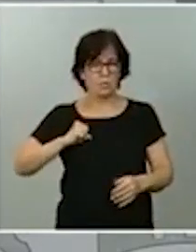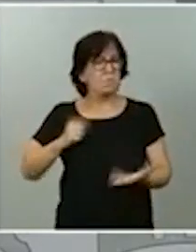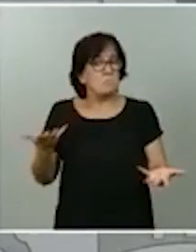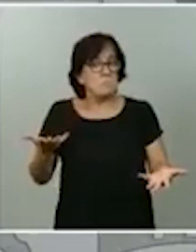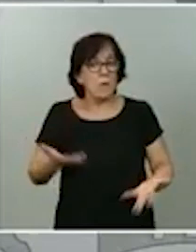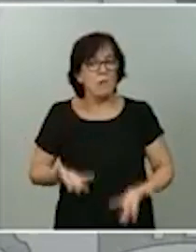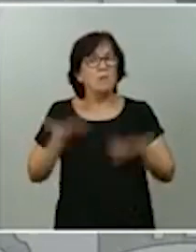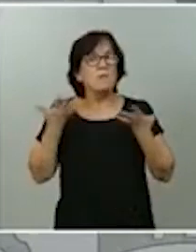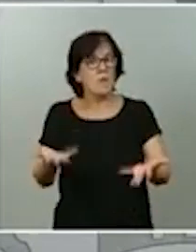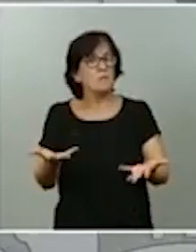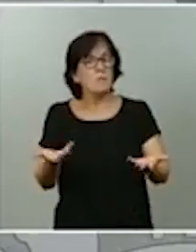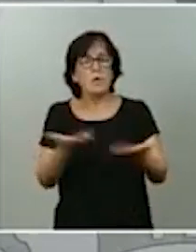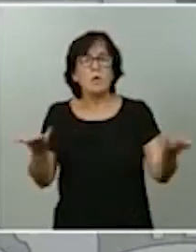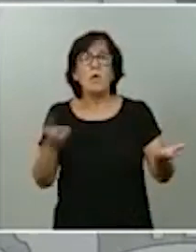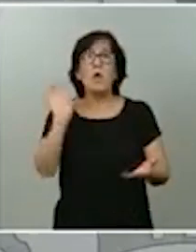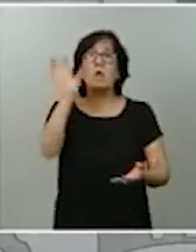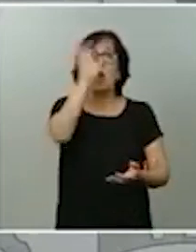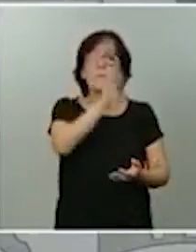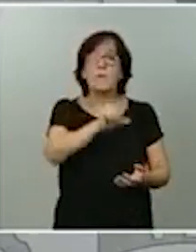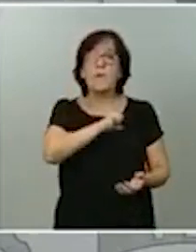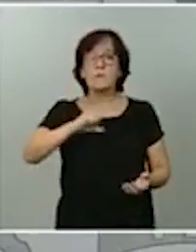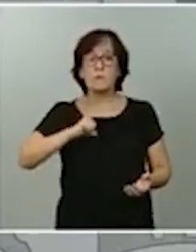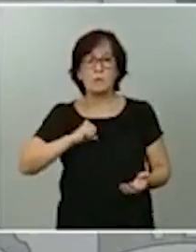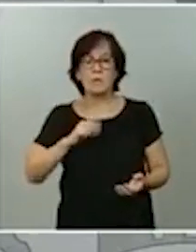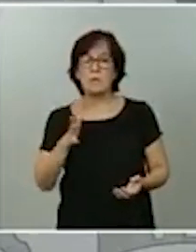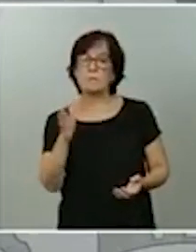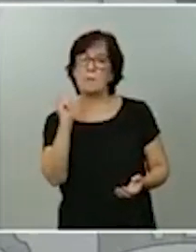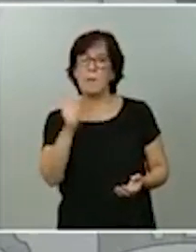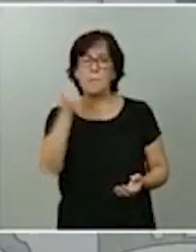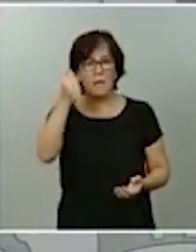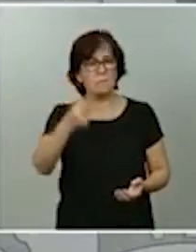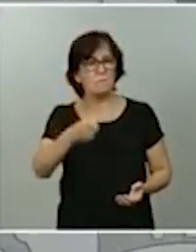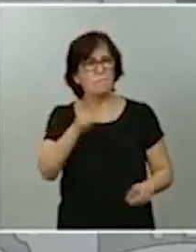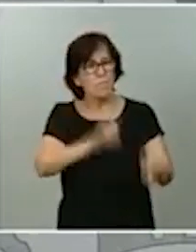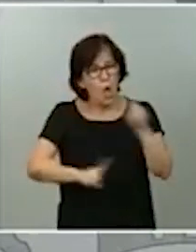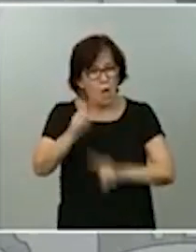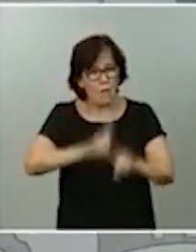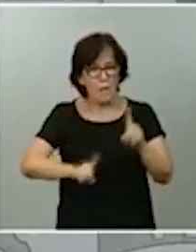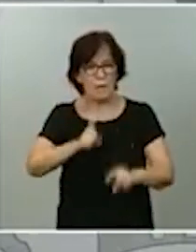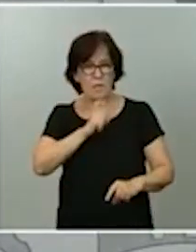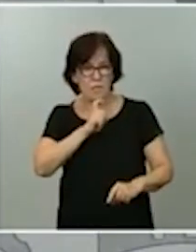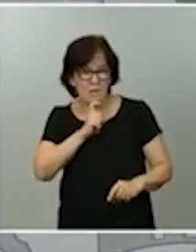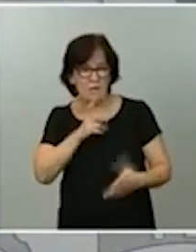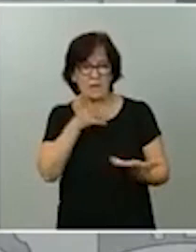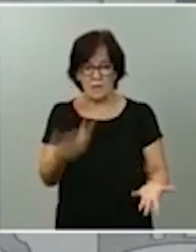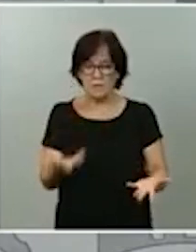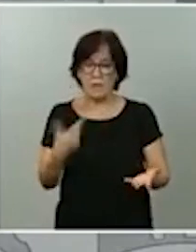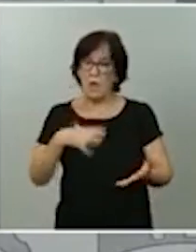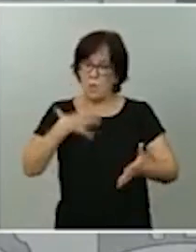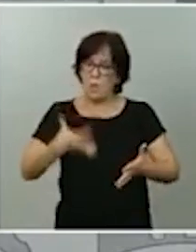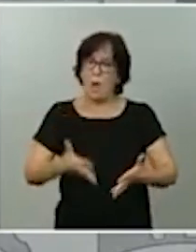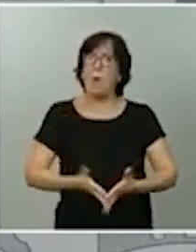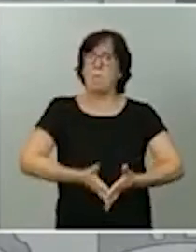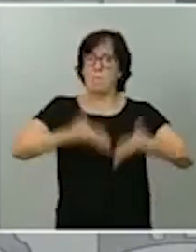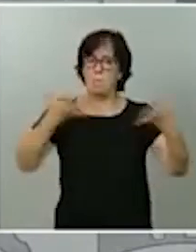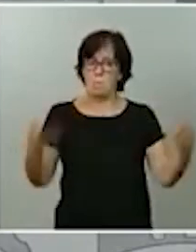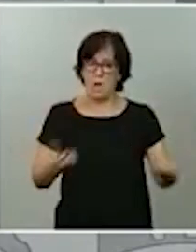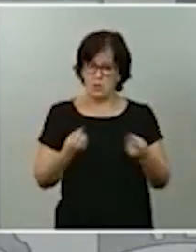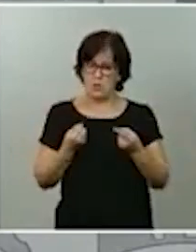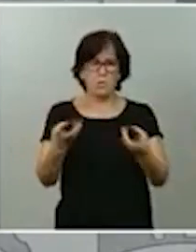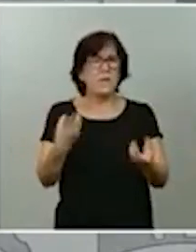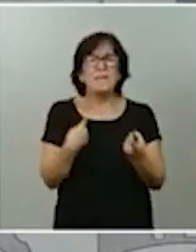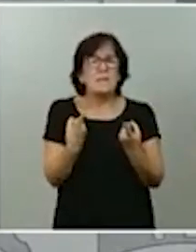sobre todo, de aquellas comunidades autónomas que tengan más dificultad. Podríamos incluso incrementar esta cifra, lo que sea necesario,